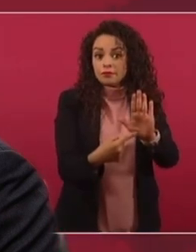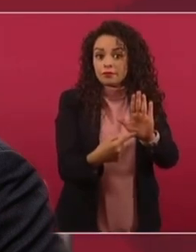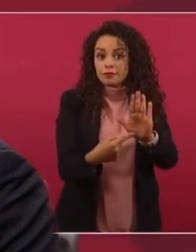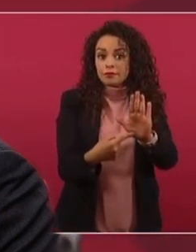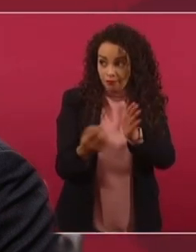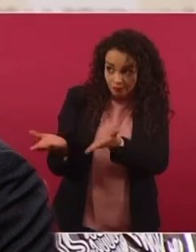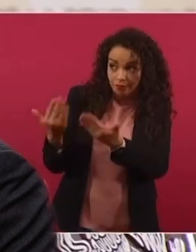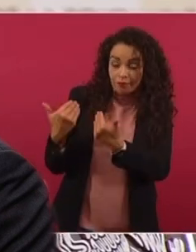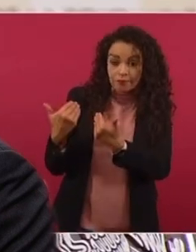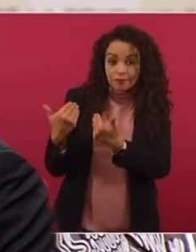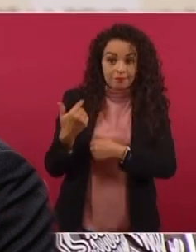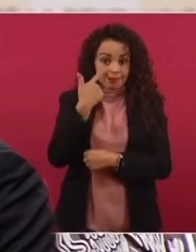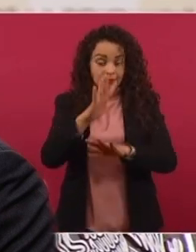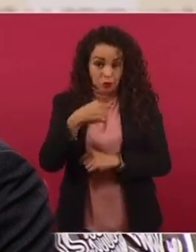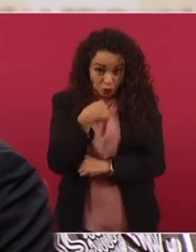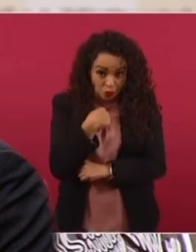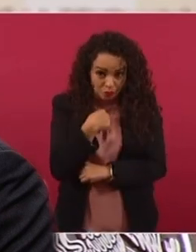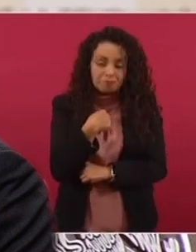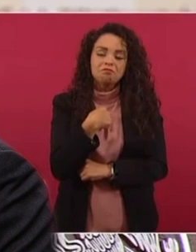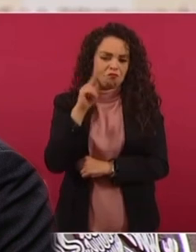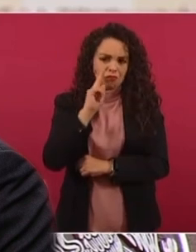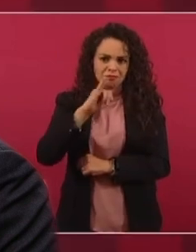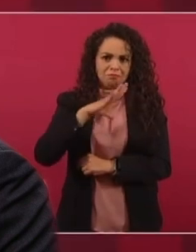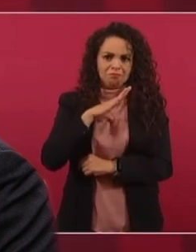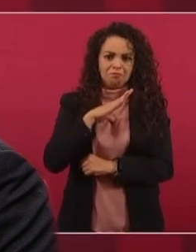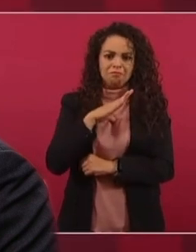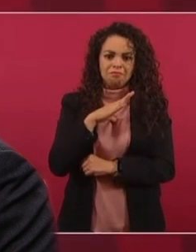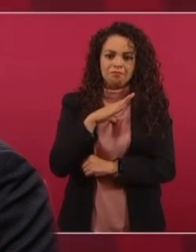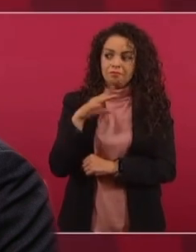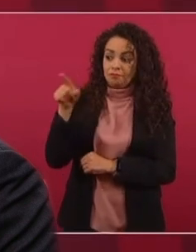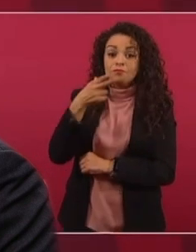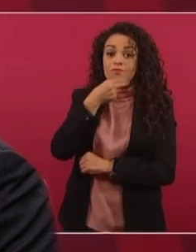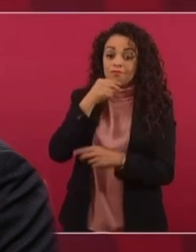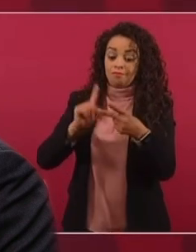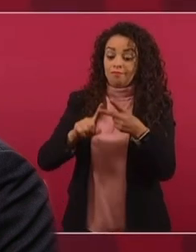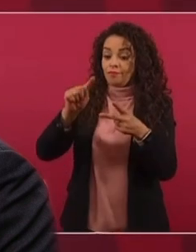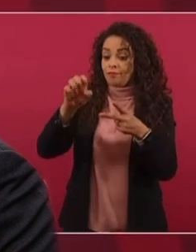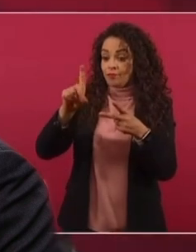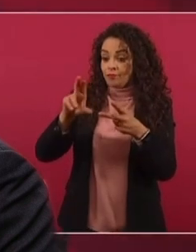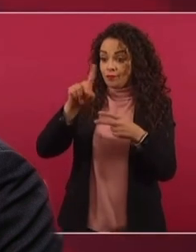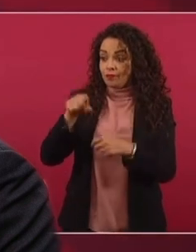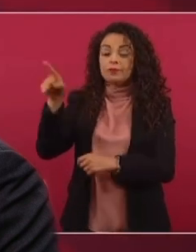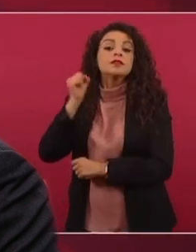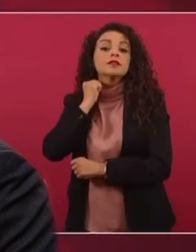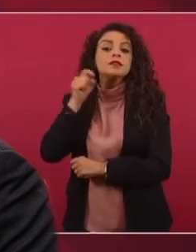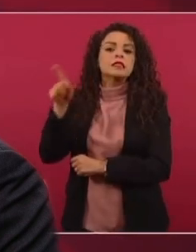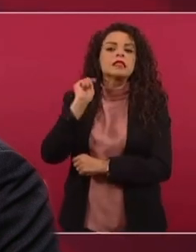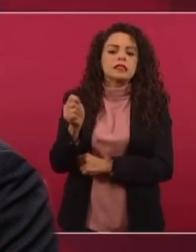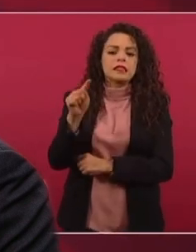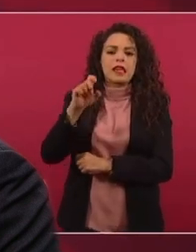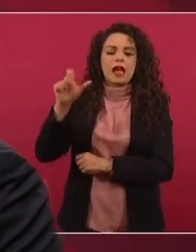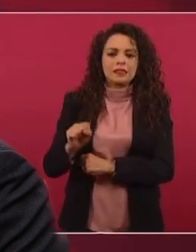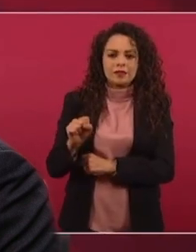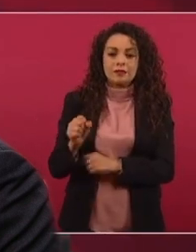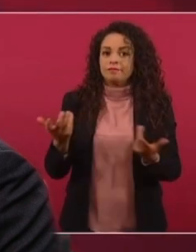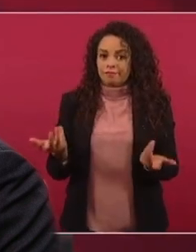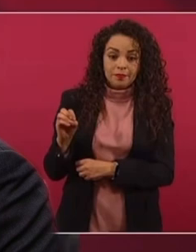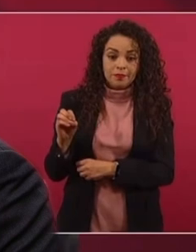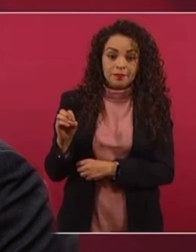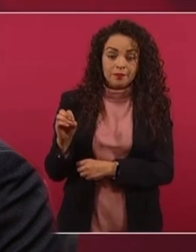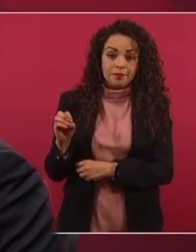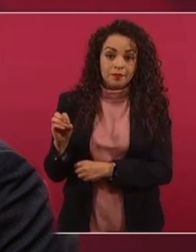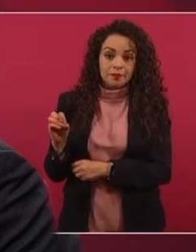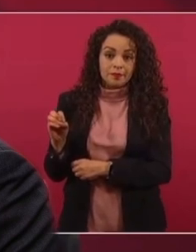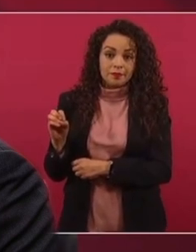de que el señor Ted Cruz, senador de Texas, de origen hispano,